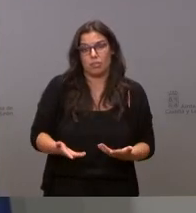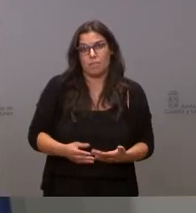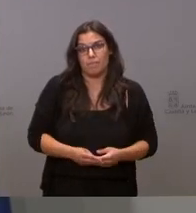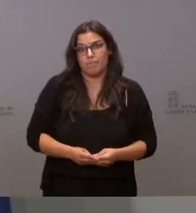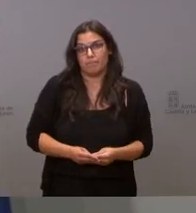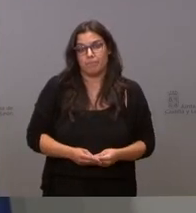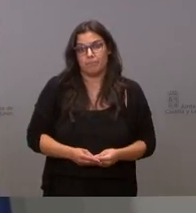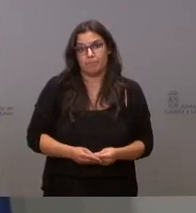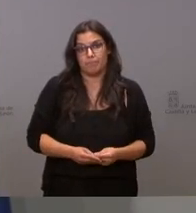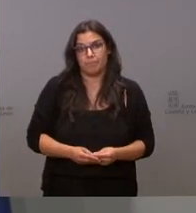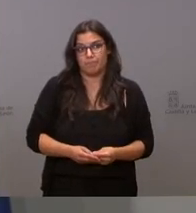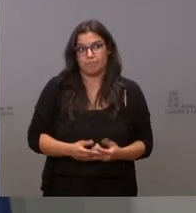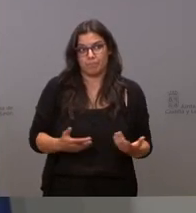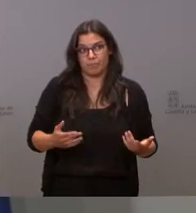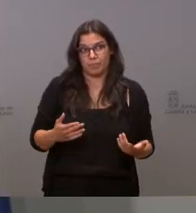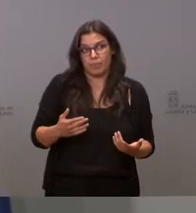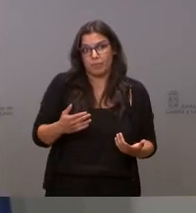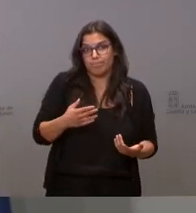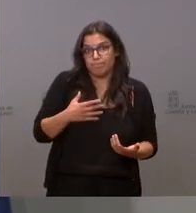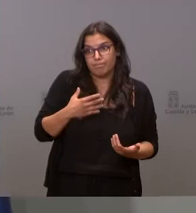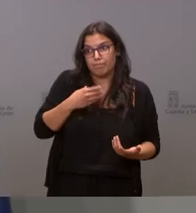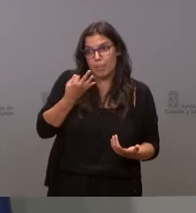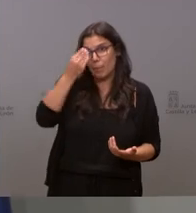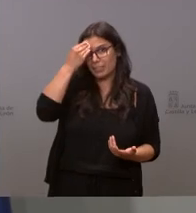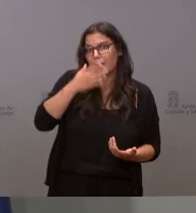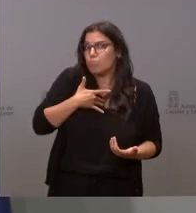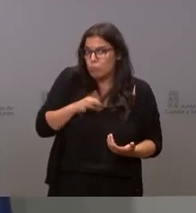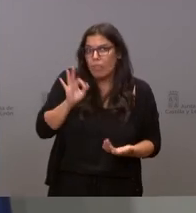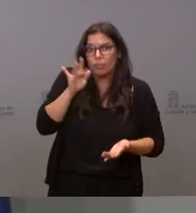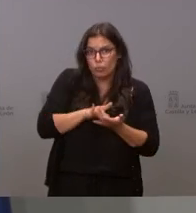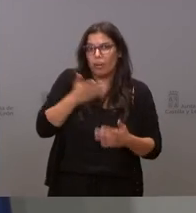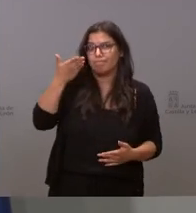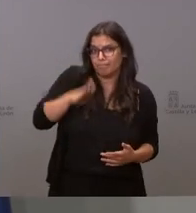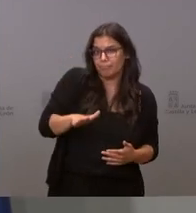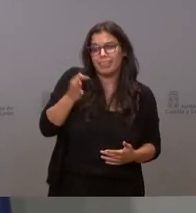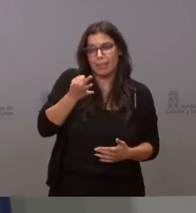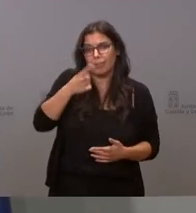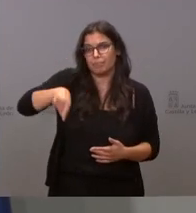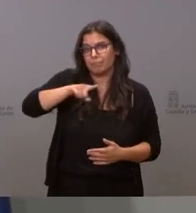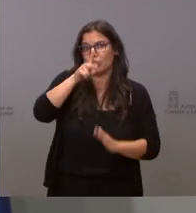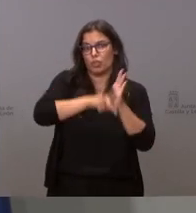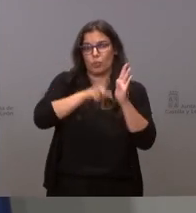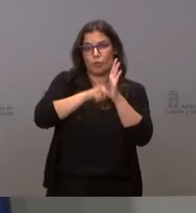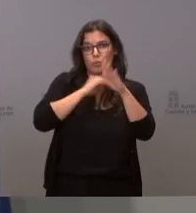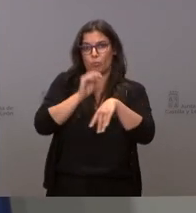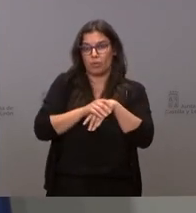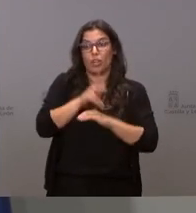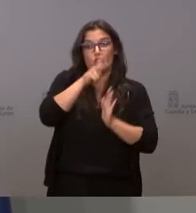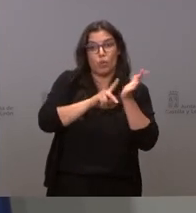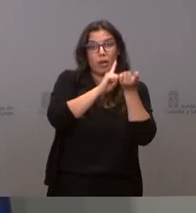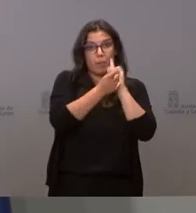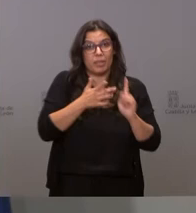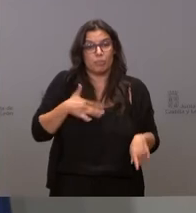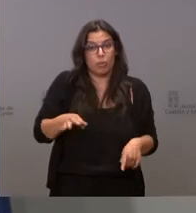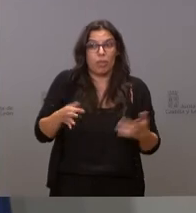podemos descartar que esto suceda y lo que le pedimos a la gente es que cumpla las normas ¿podemos cambiar las normas? si así